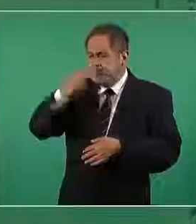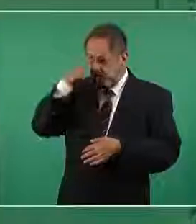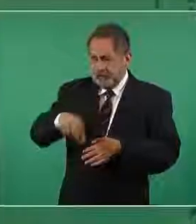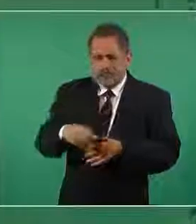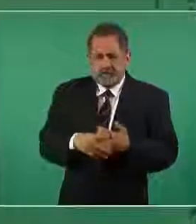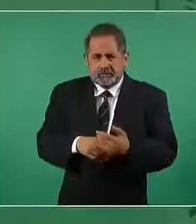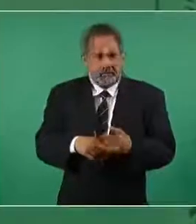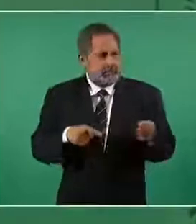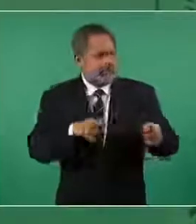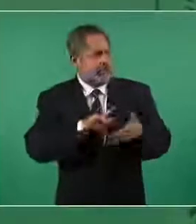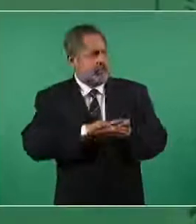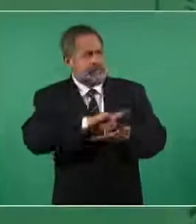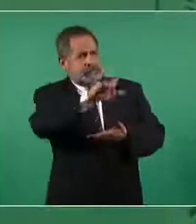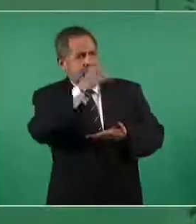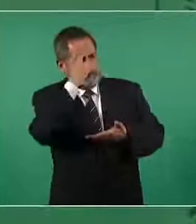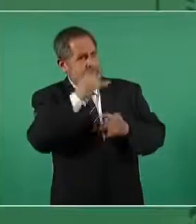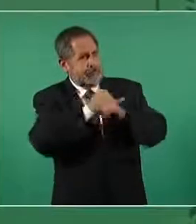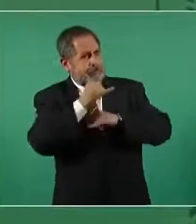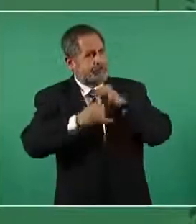para vuelos internacionales